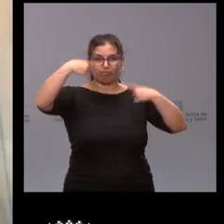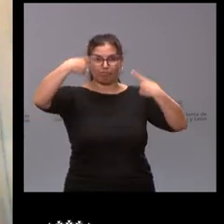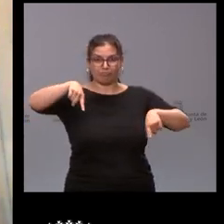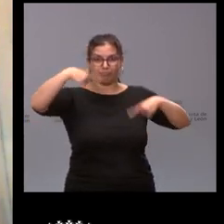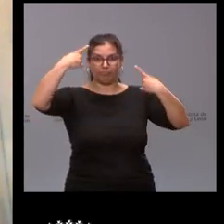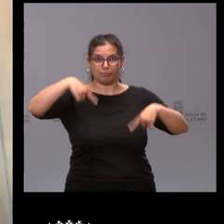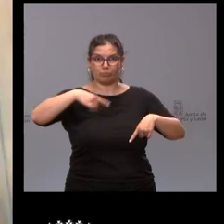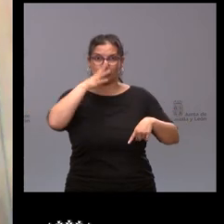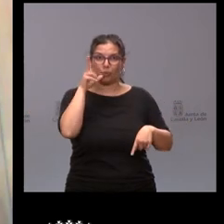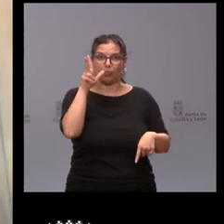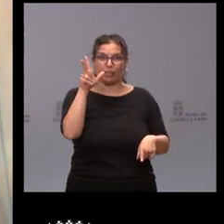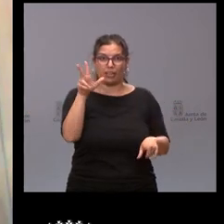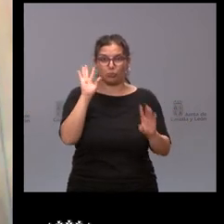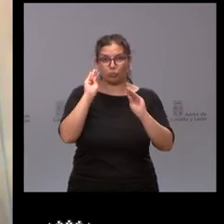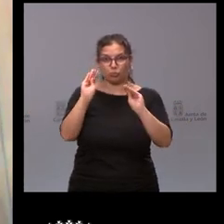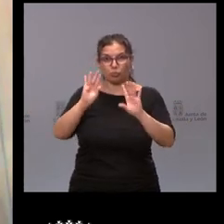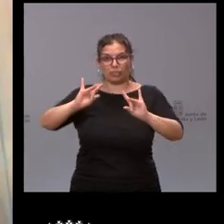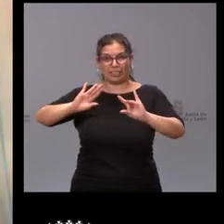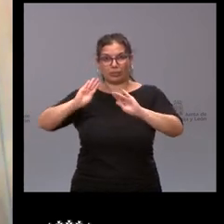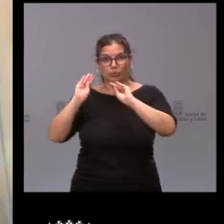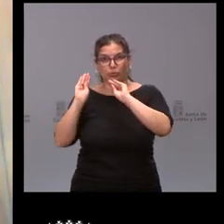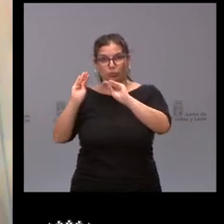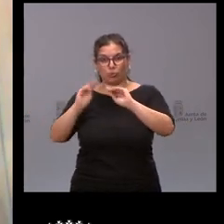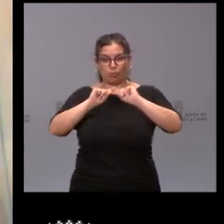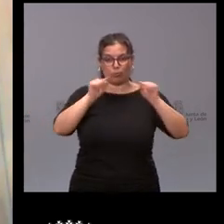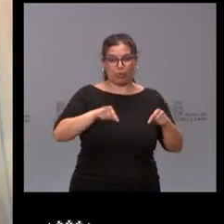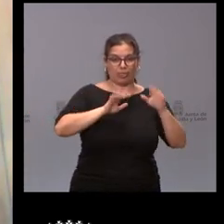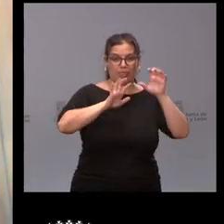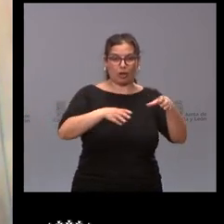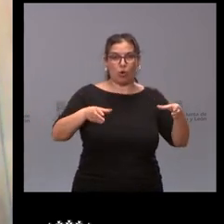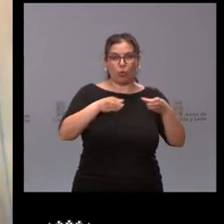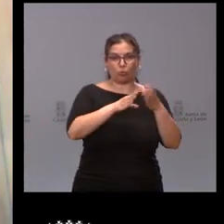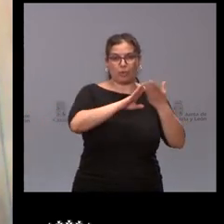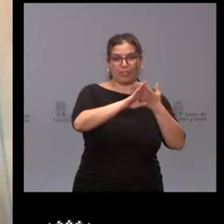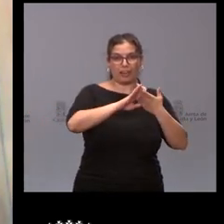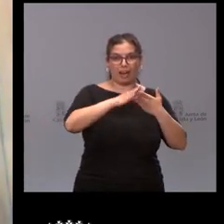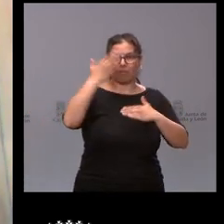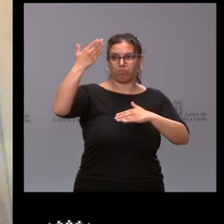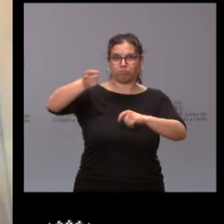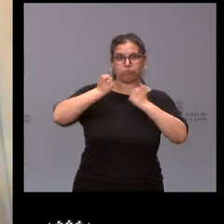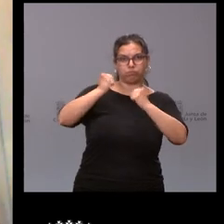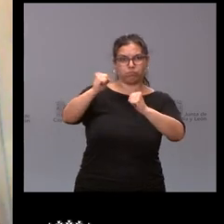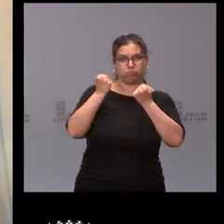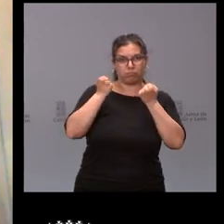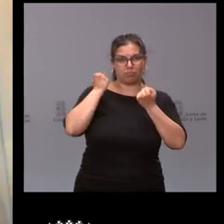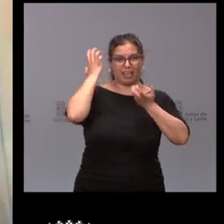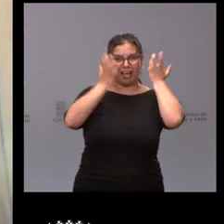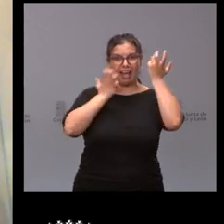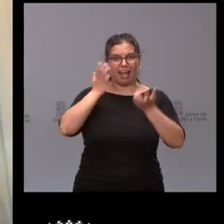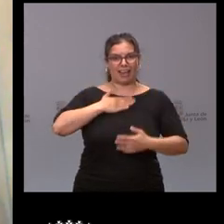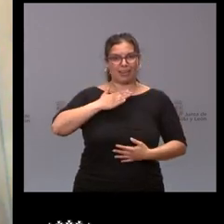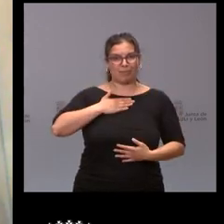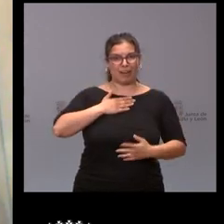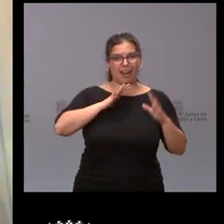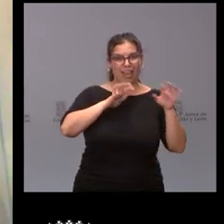lógicos que tiene la provincia de León y las juntas vecinales afectadas impide pasar al ganado leonés se